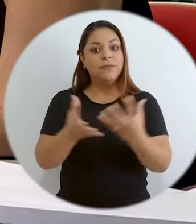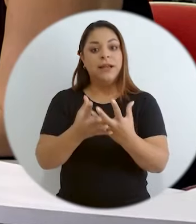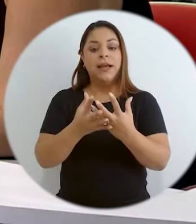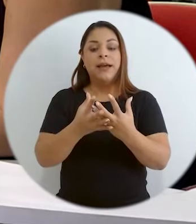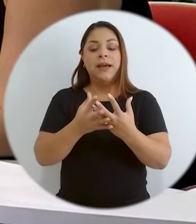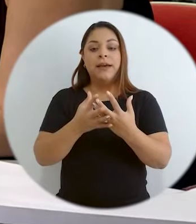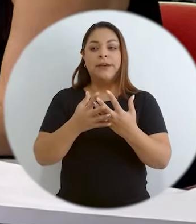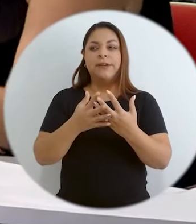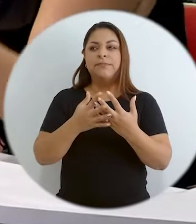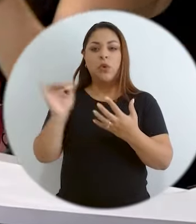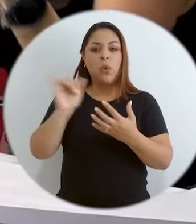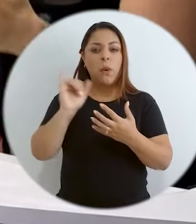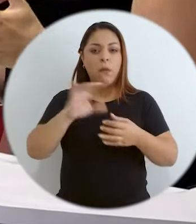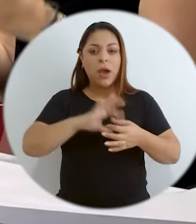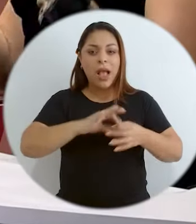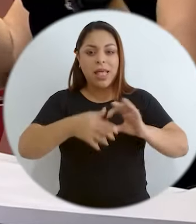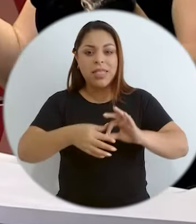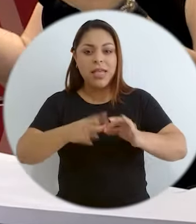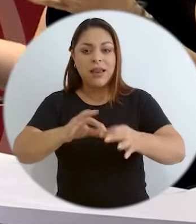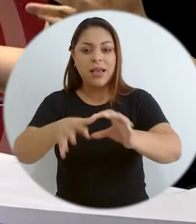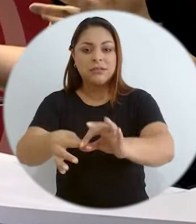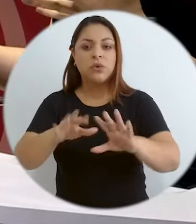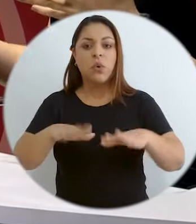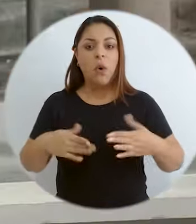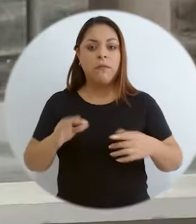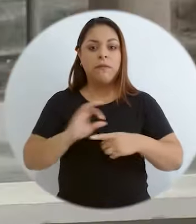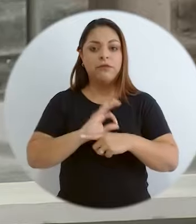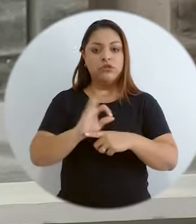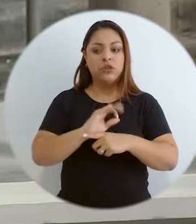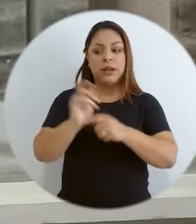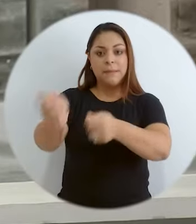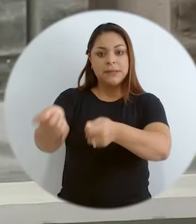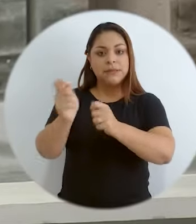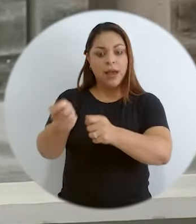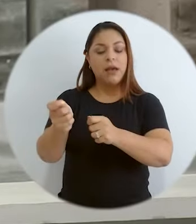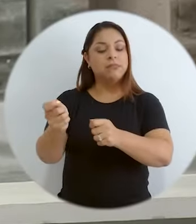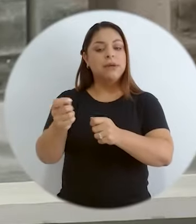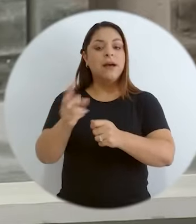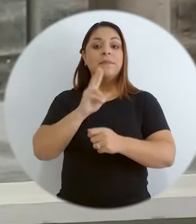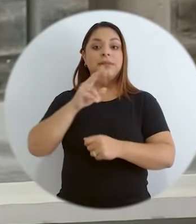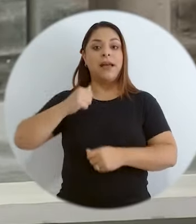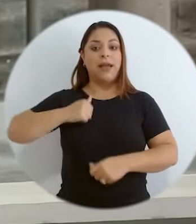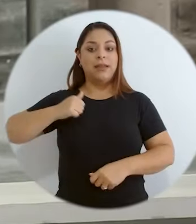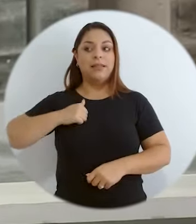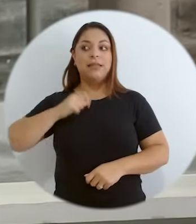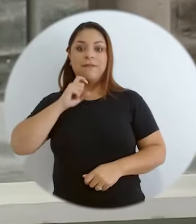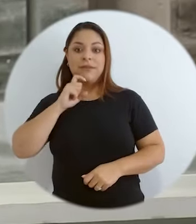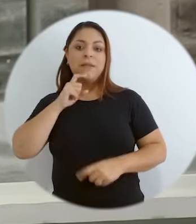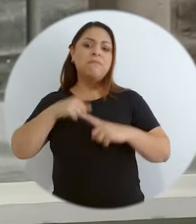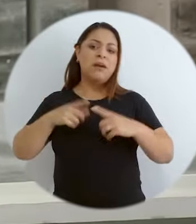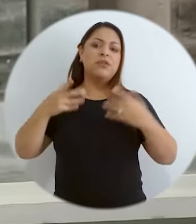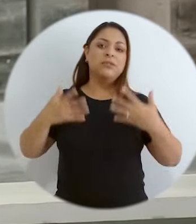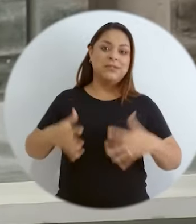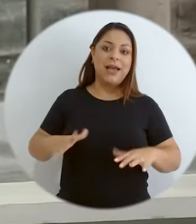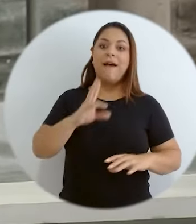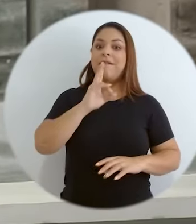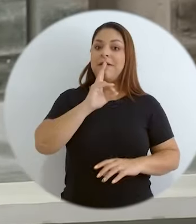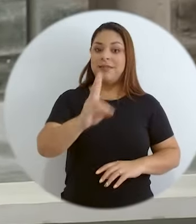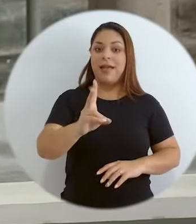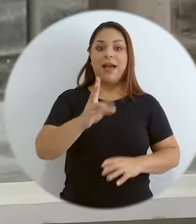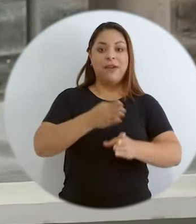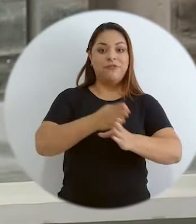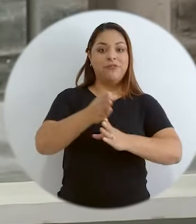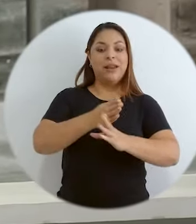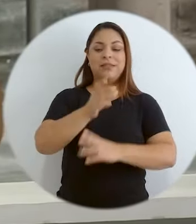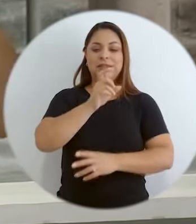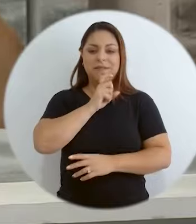cadenas tróficas y de ver cómo se comportan a nivel pesquero las poblaciones, a ellos se les ha hecho bastante difícil, entonces realmente